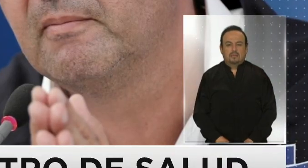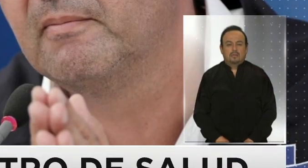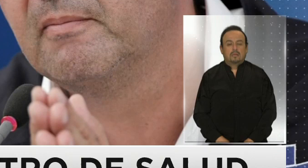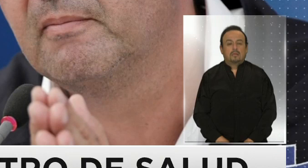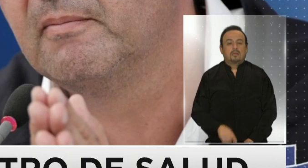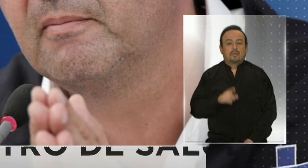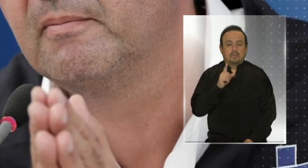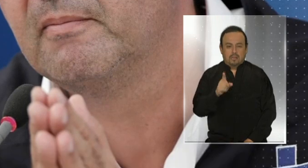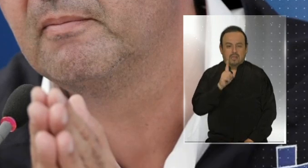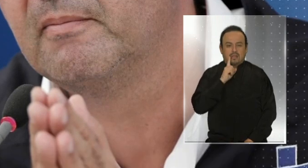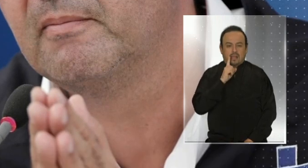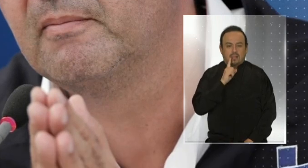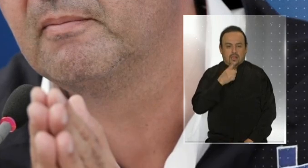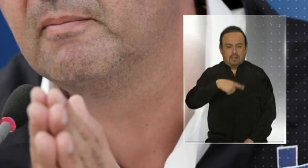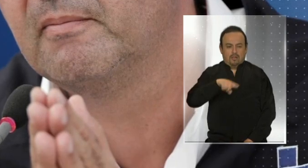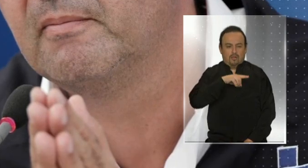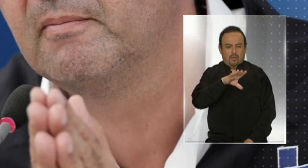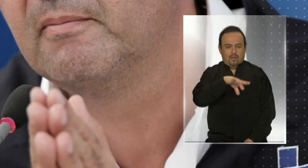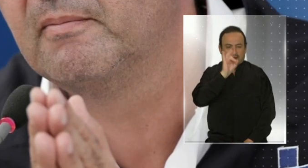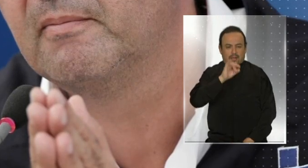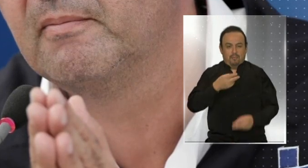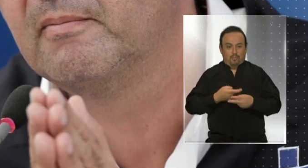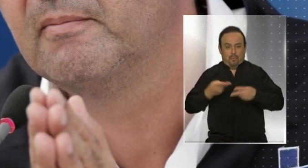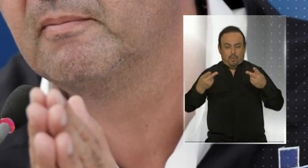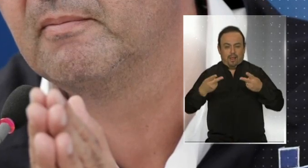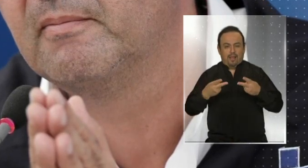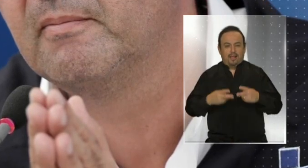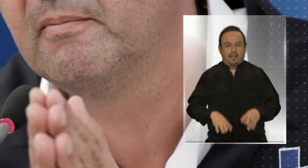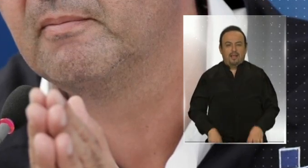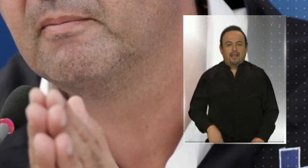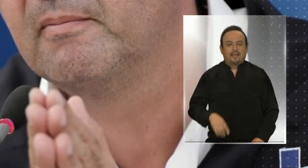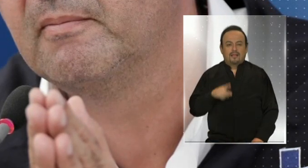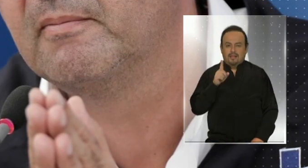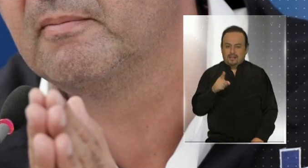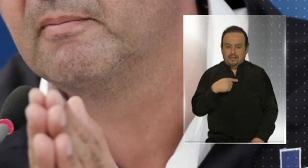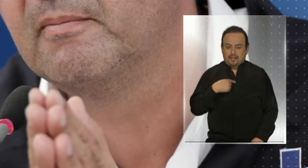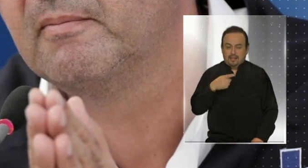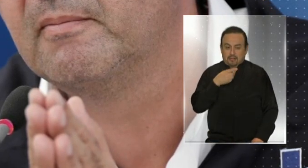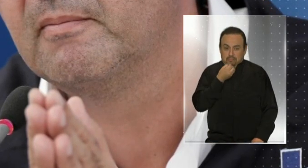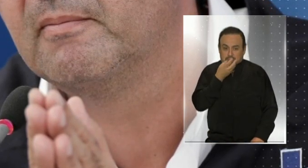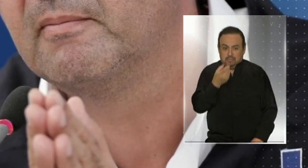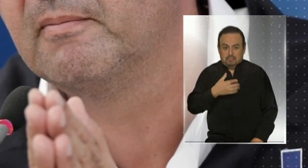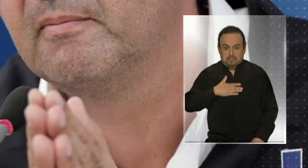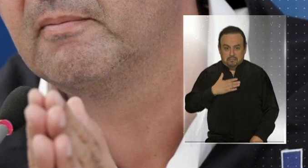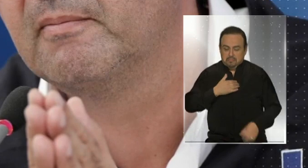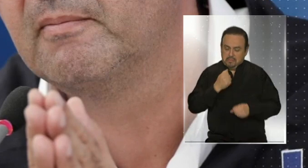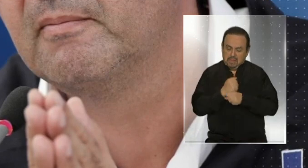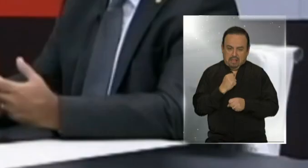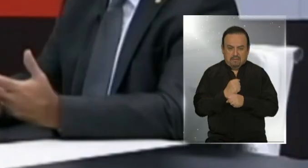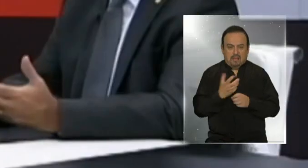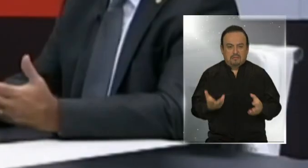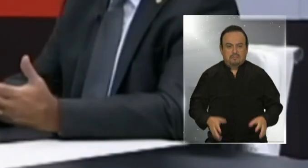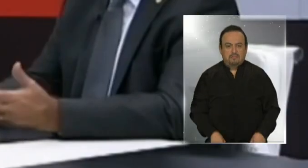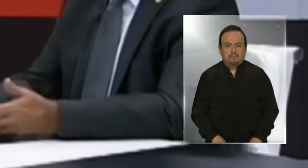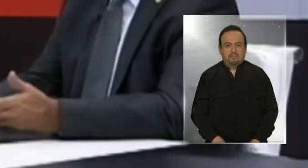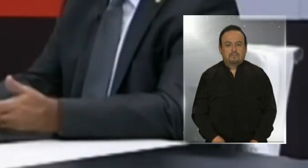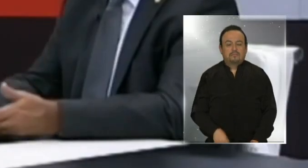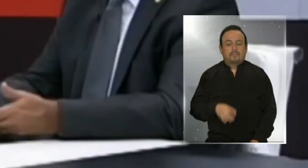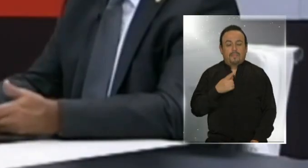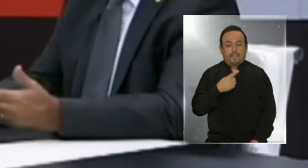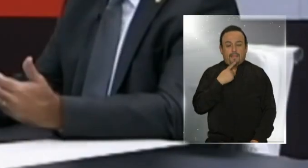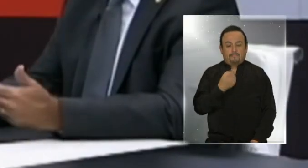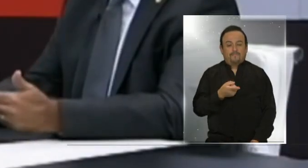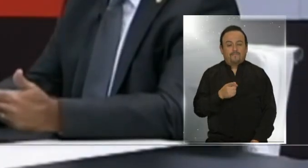Él tiene un mandato popular y quien tiene un mandato popular habla y quien no lo tiene como yo, trabaja. Mandetta,